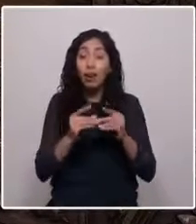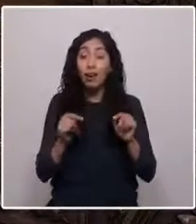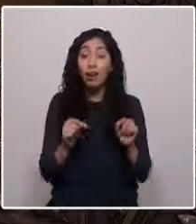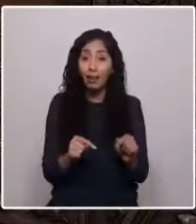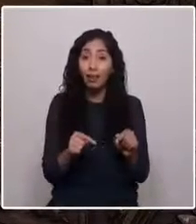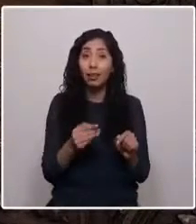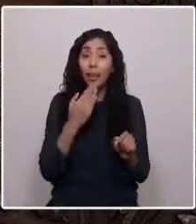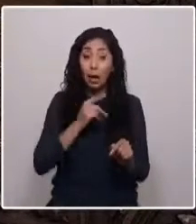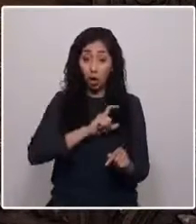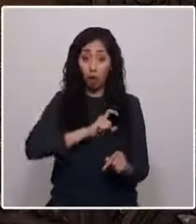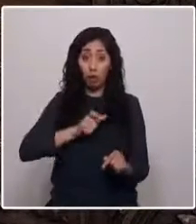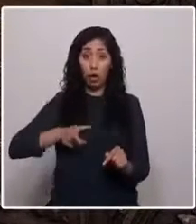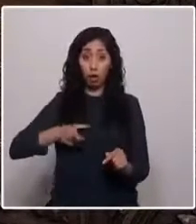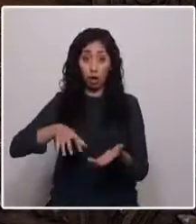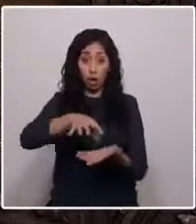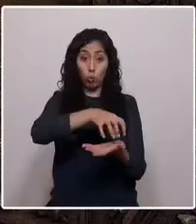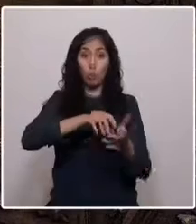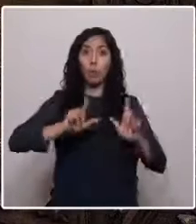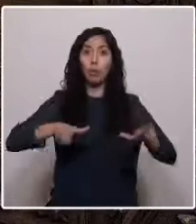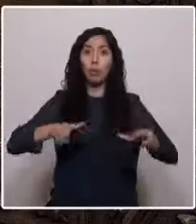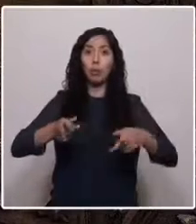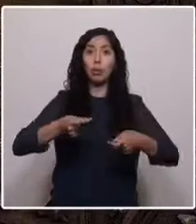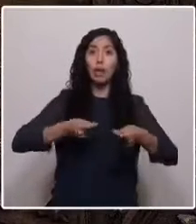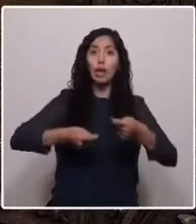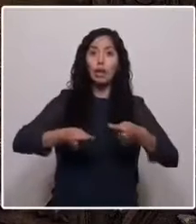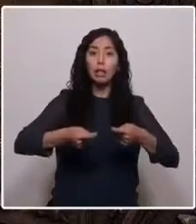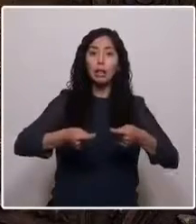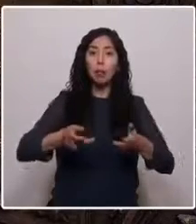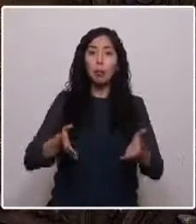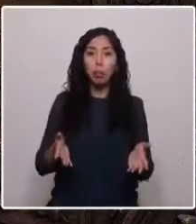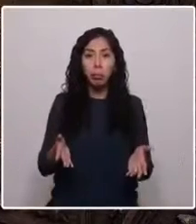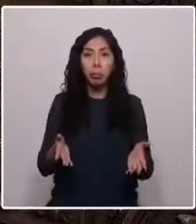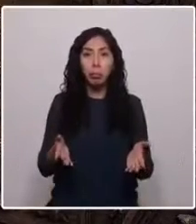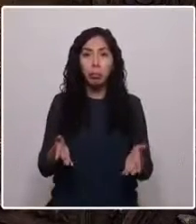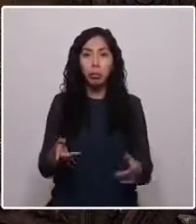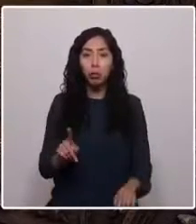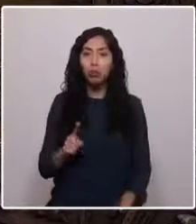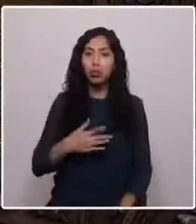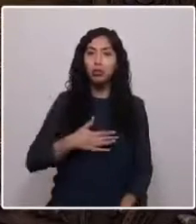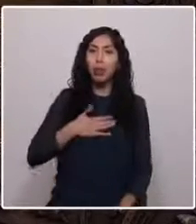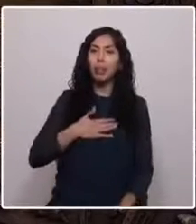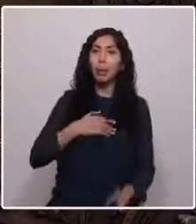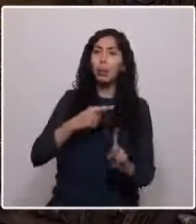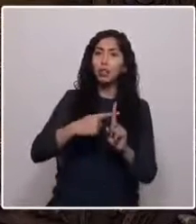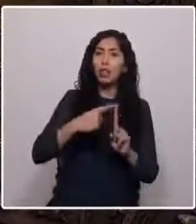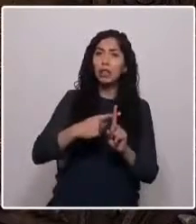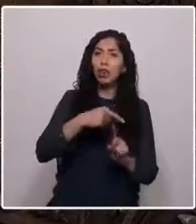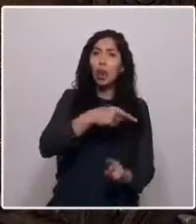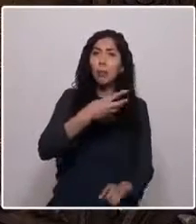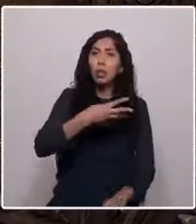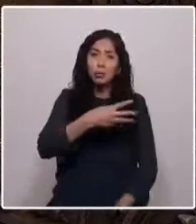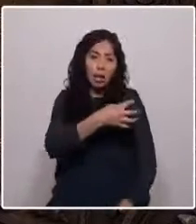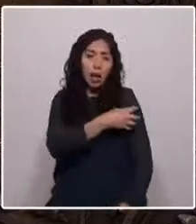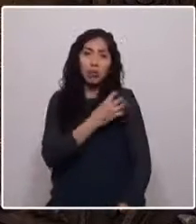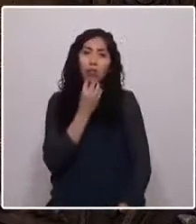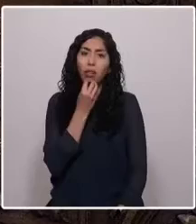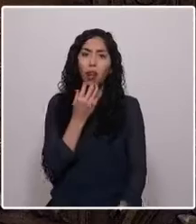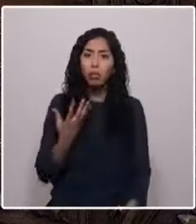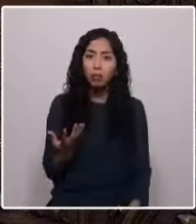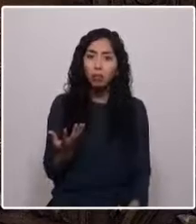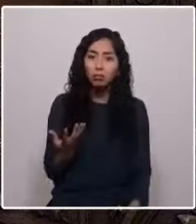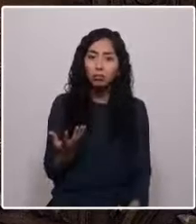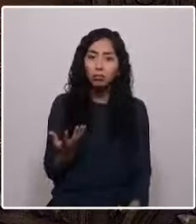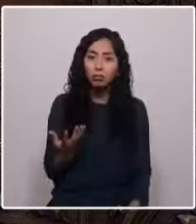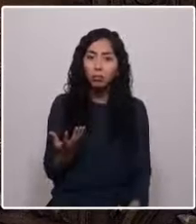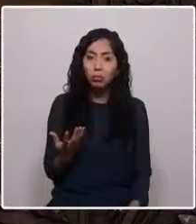sus departamentos de finanzas no sienten el impacto positivo de tantos recursos. Por el contrario, la mayoría de sus funcionarios públicos, cuando ven